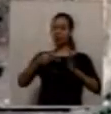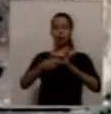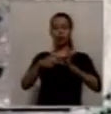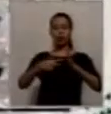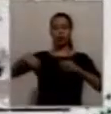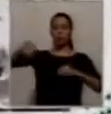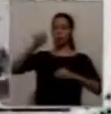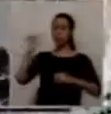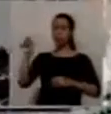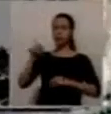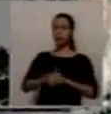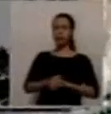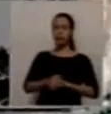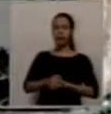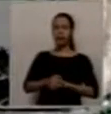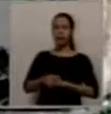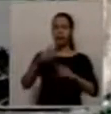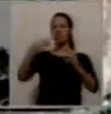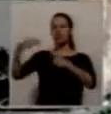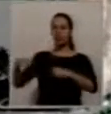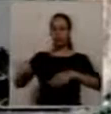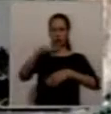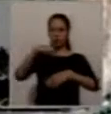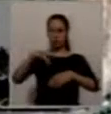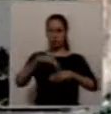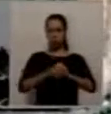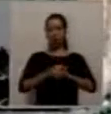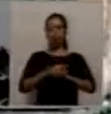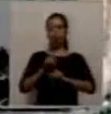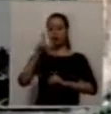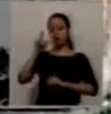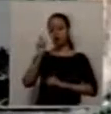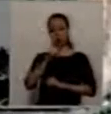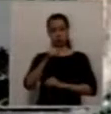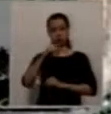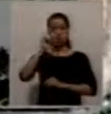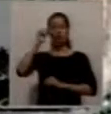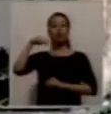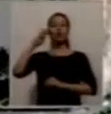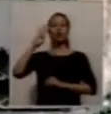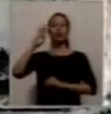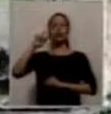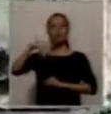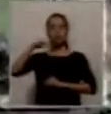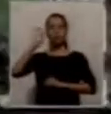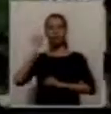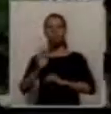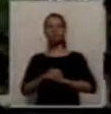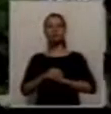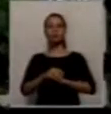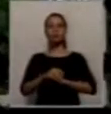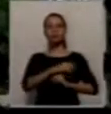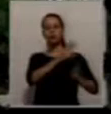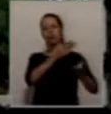UPCN, Rodolfo nos pidió que nos pusiéramos a trabajar en una propuesta, una propuesta alternativa, y bueno, a ese